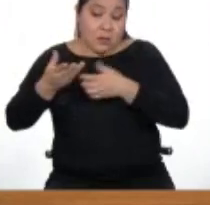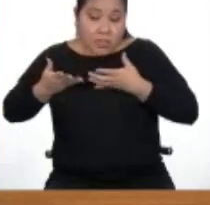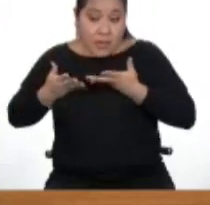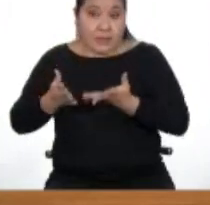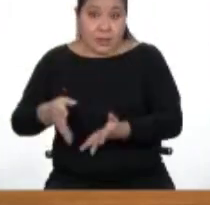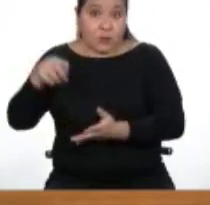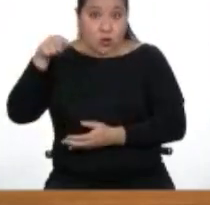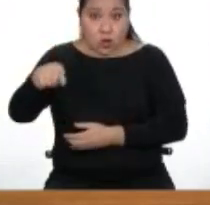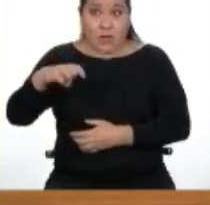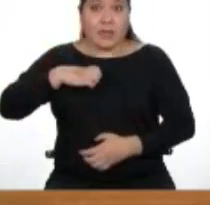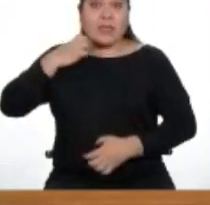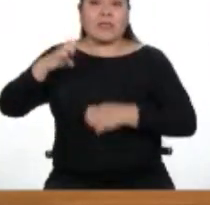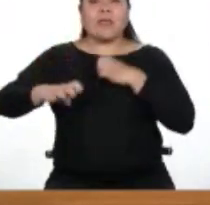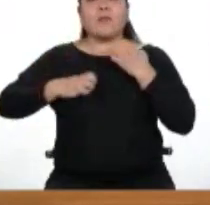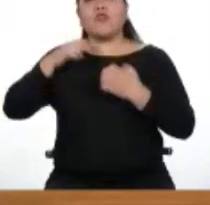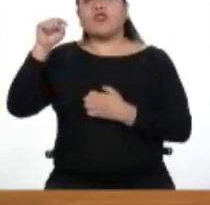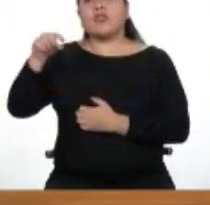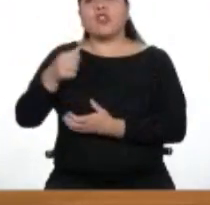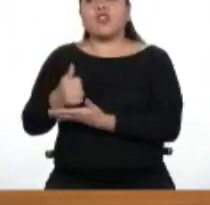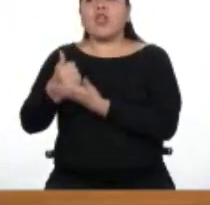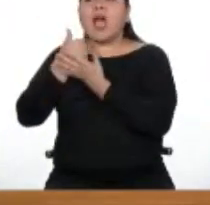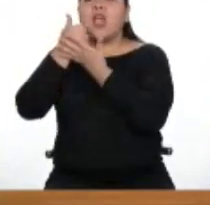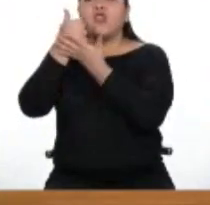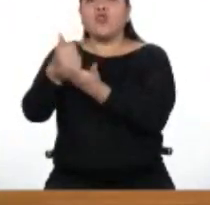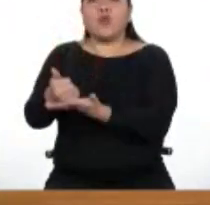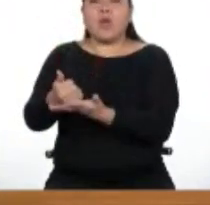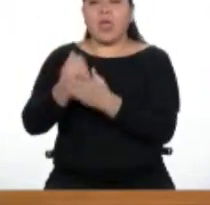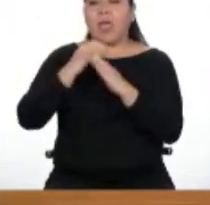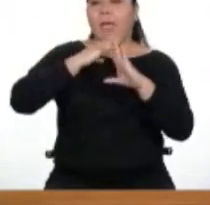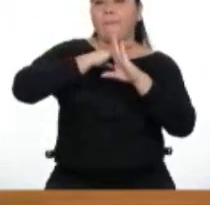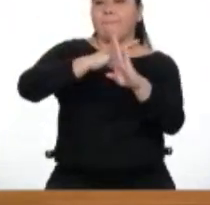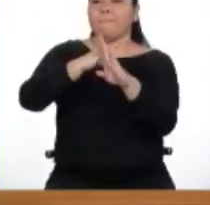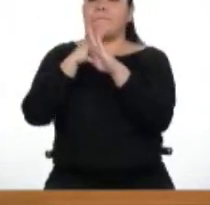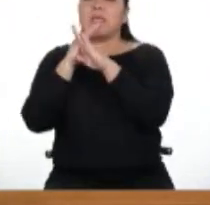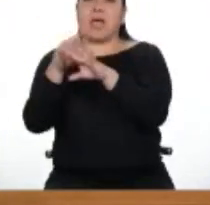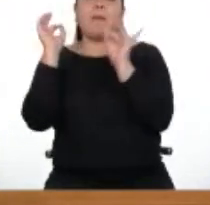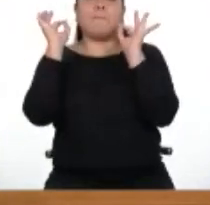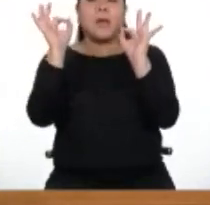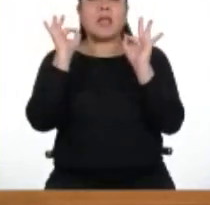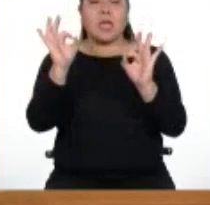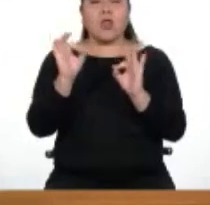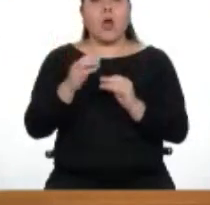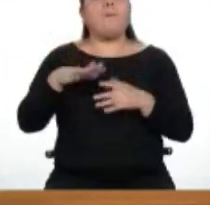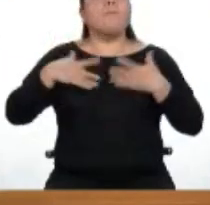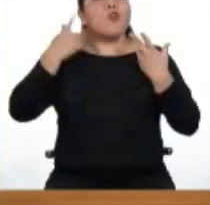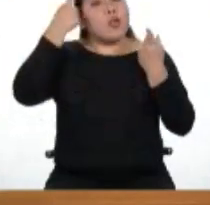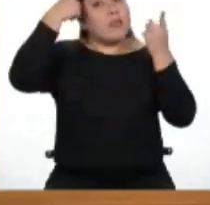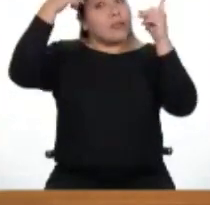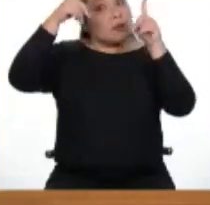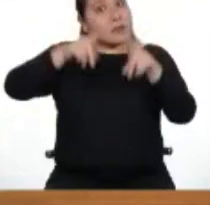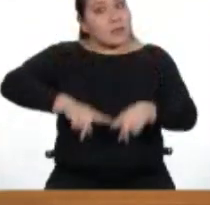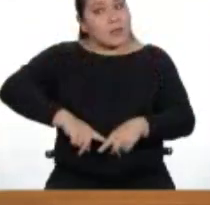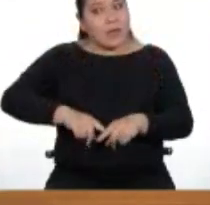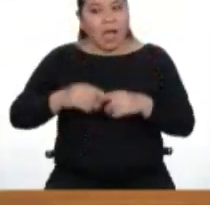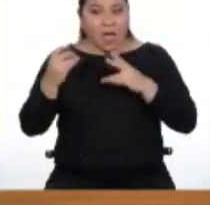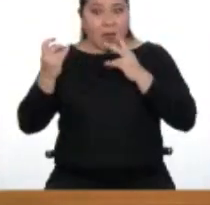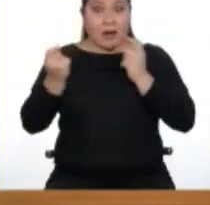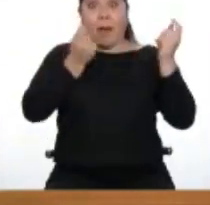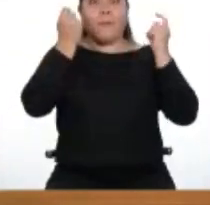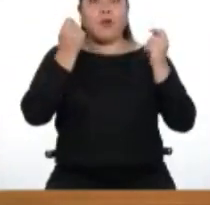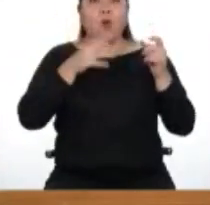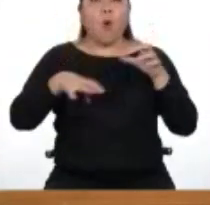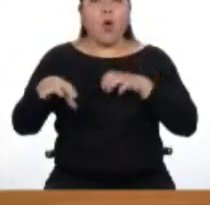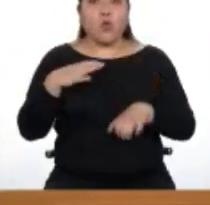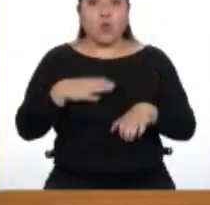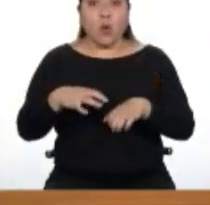con ellas. Nos ayudan a evitar el peligro, a tomar decisiones, a reaccionar de manera inmediata